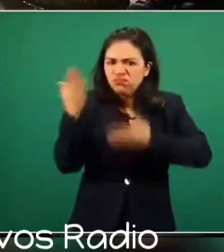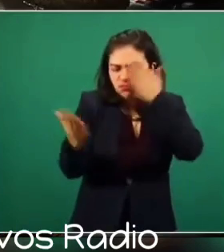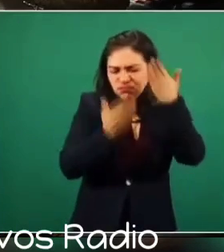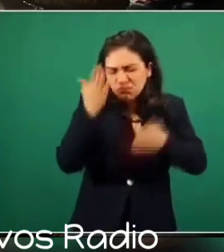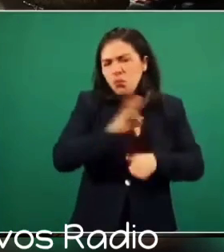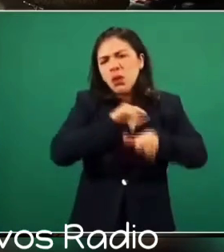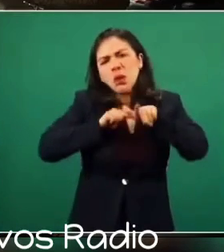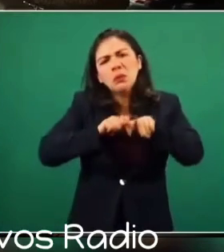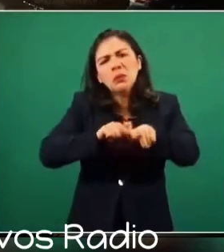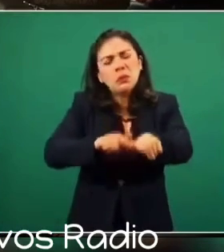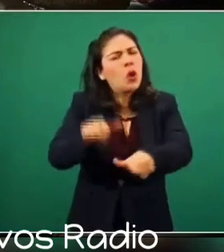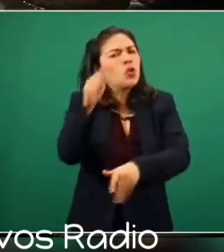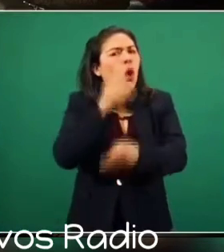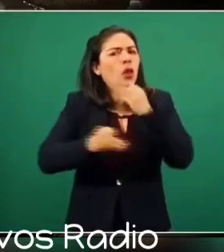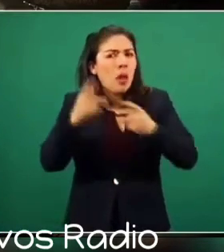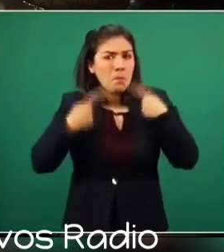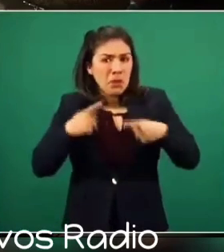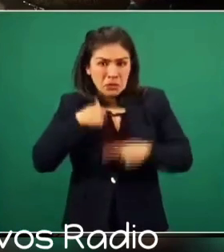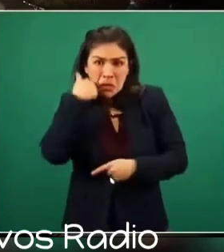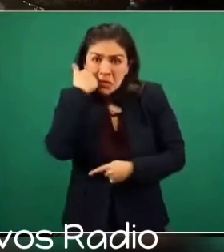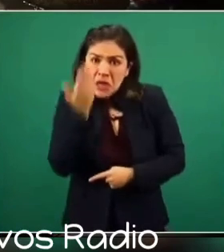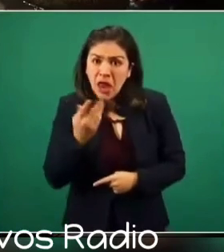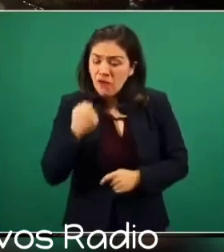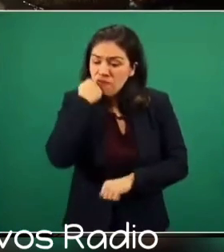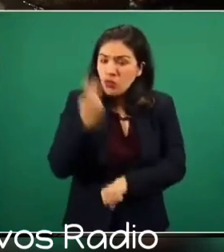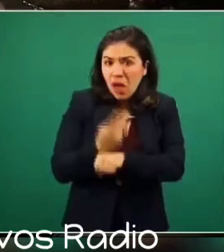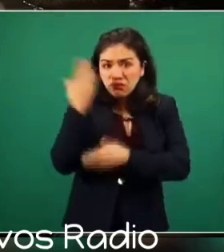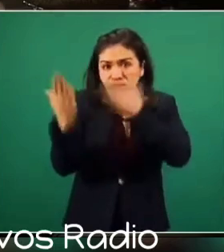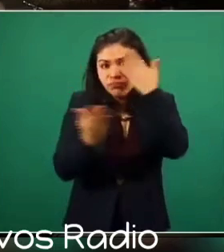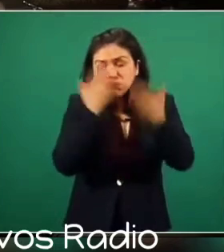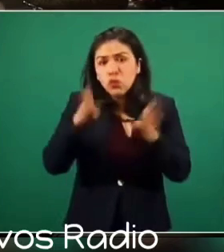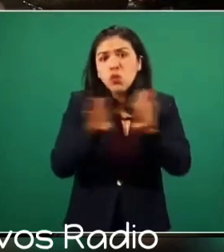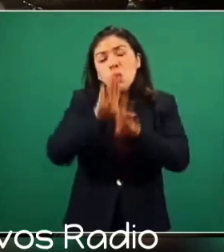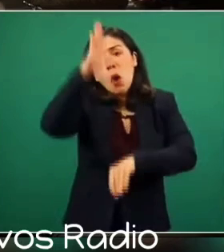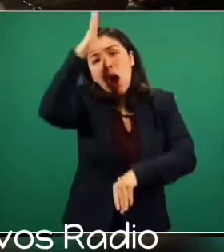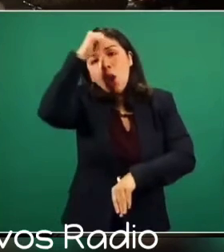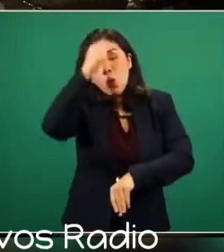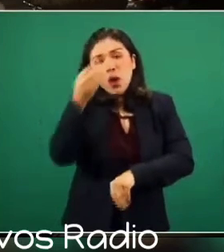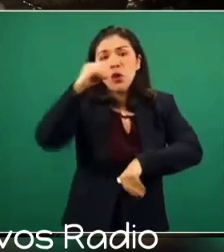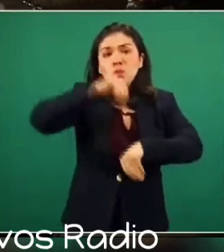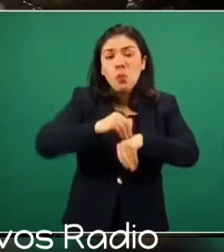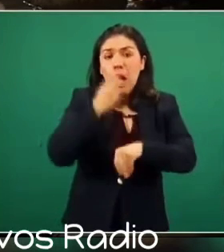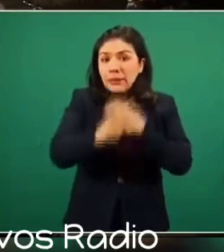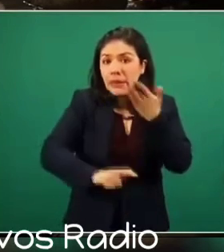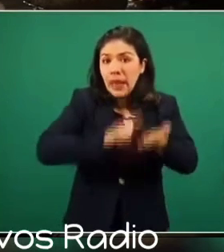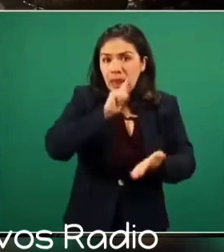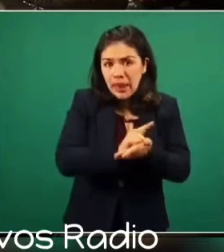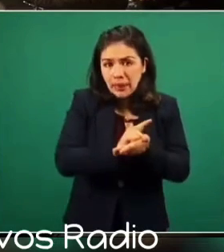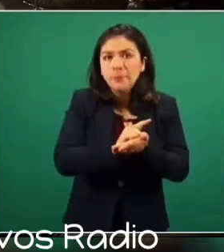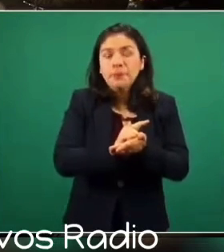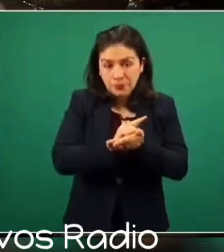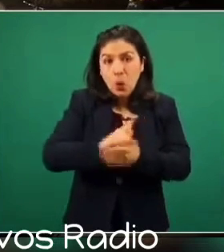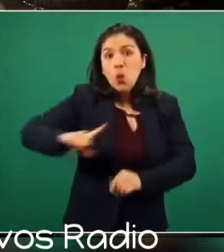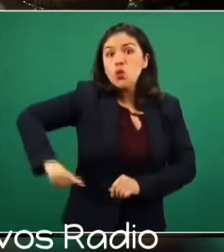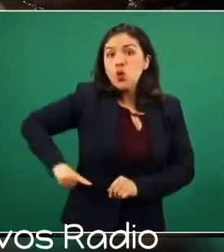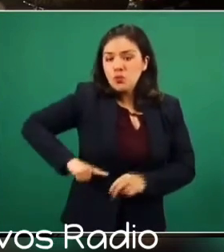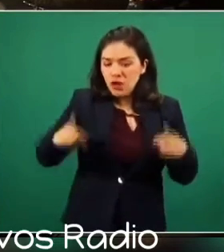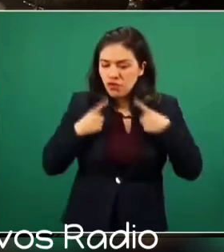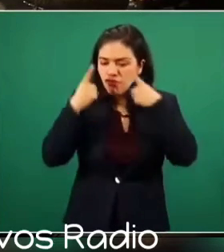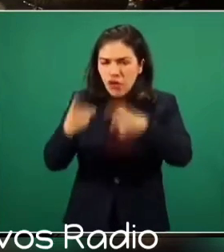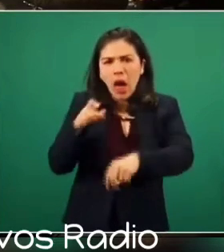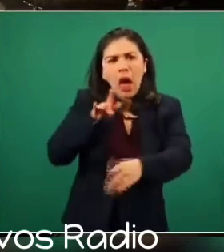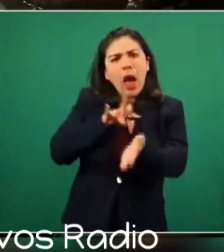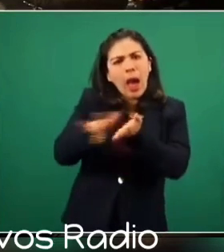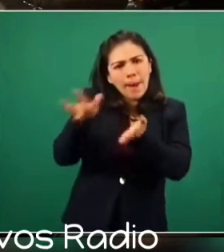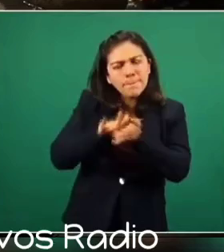permanencia de toda persona que decida cursar educación superior en los términos establecidos en esta ley. El Estado otorgará